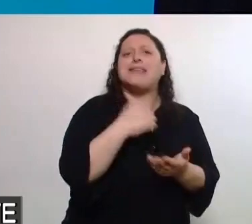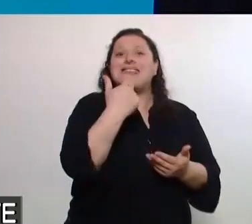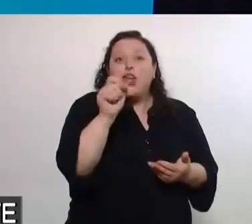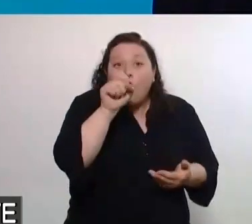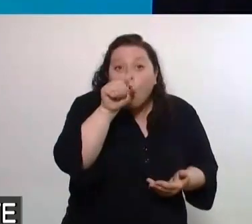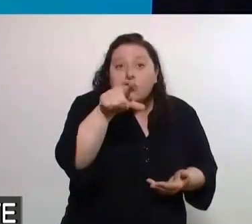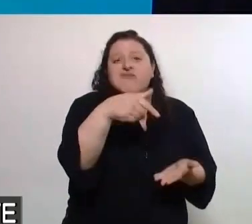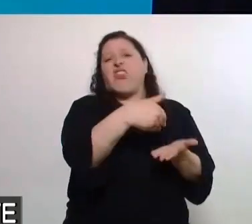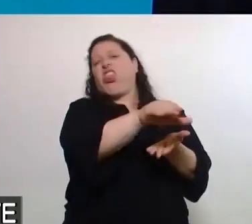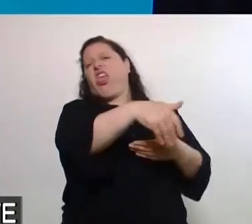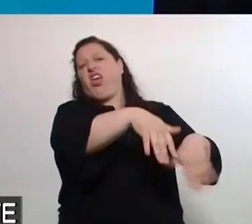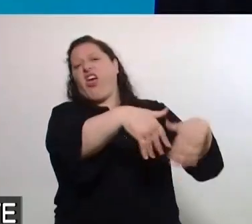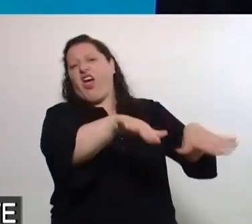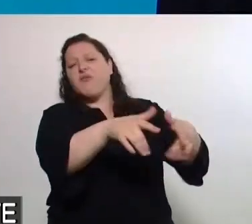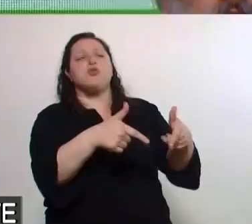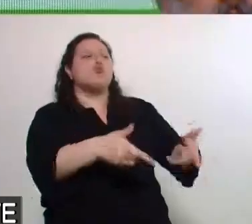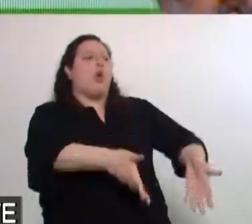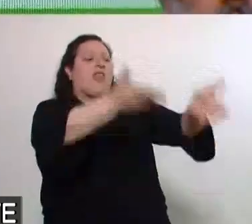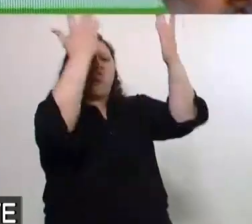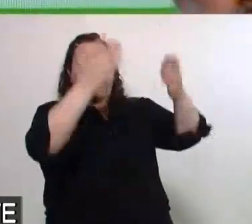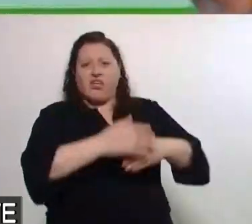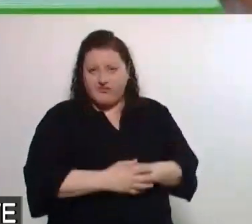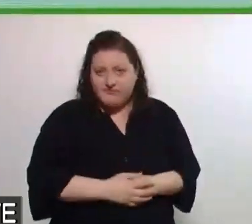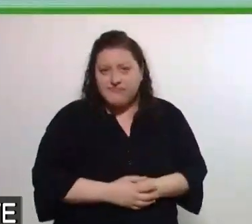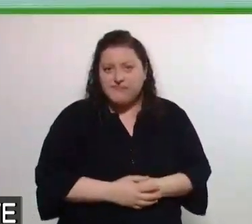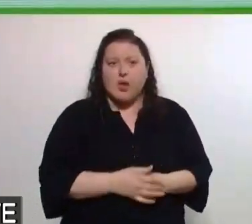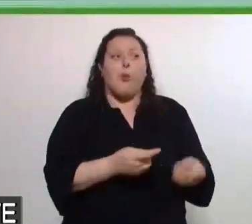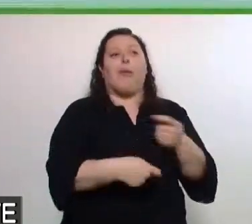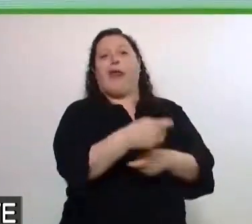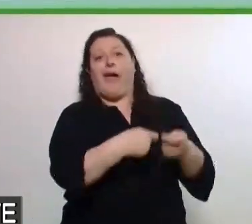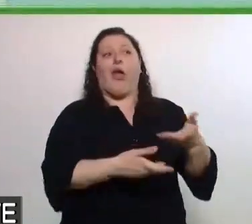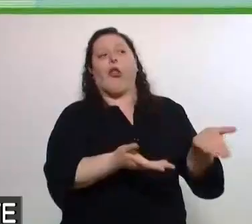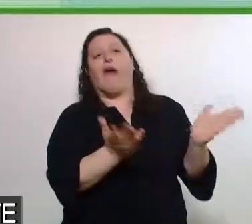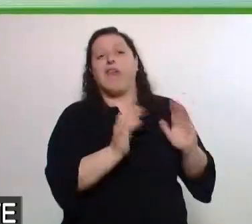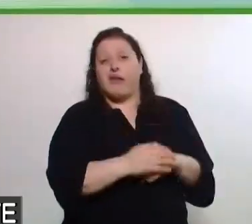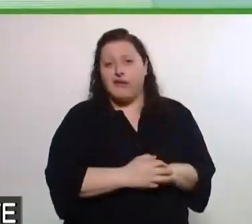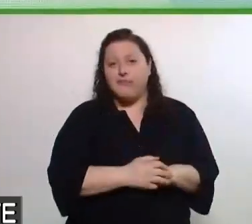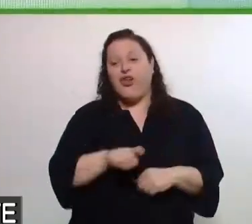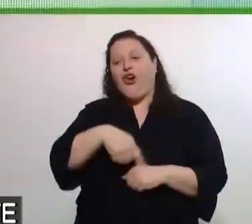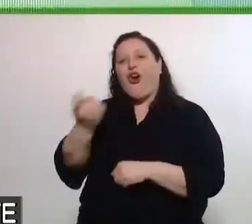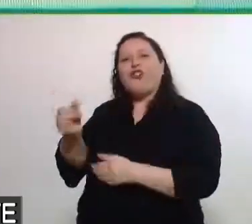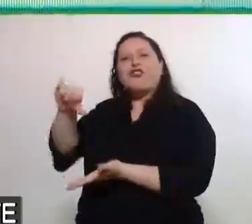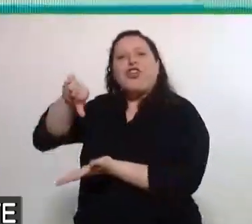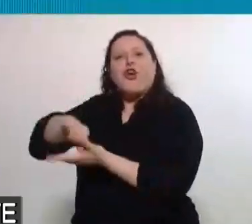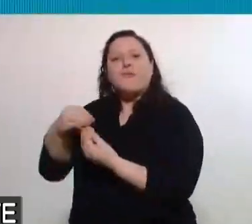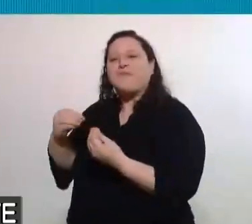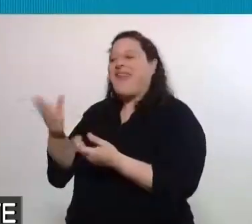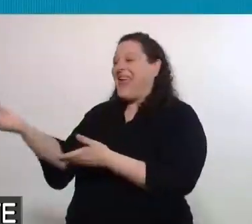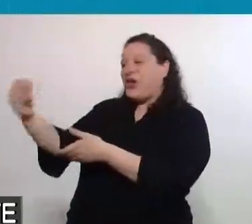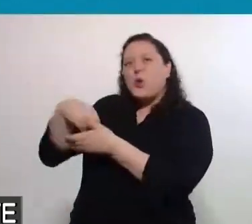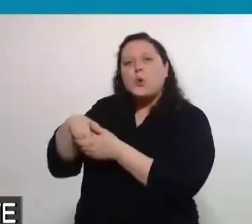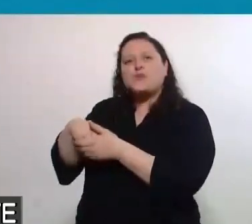de Dios o a la buena del mercado. Y otra que incluye, que abraza, que protege, con